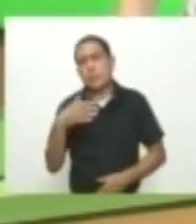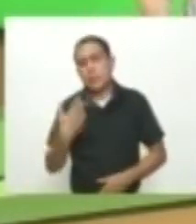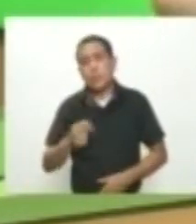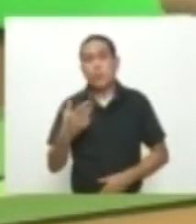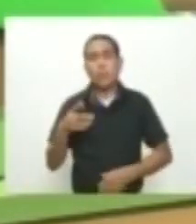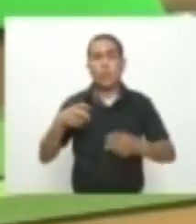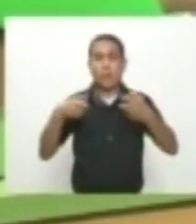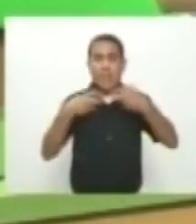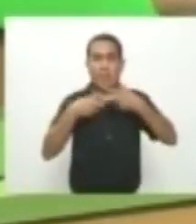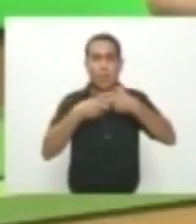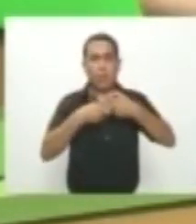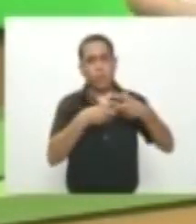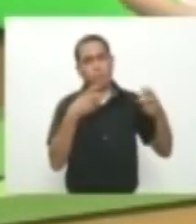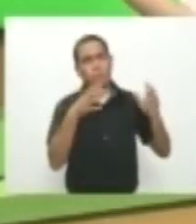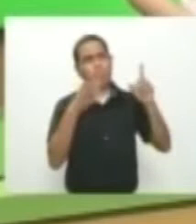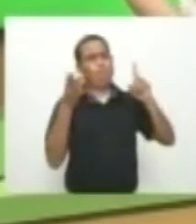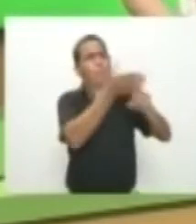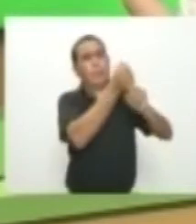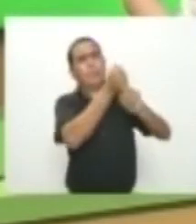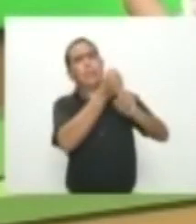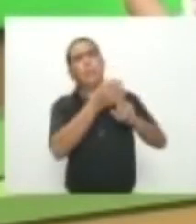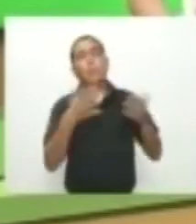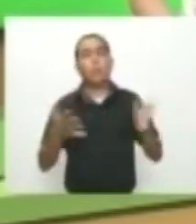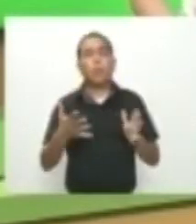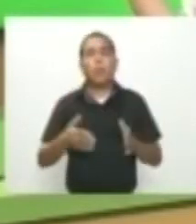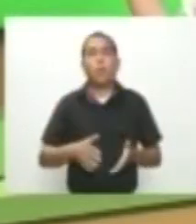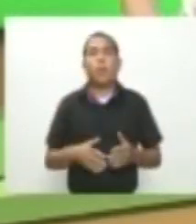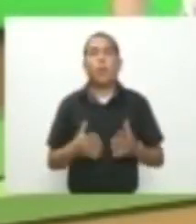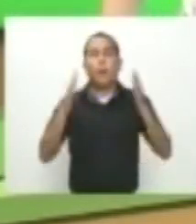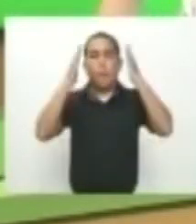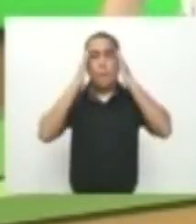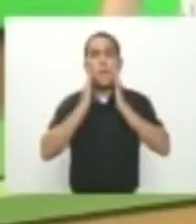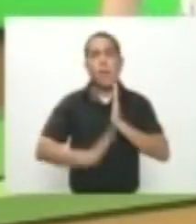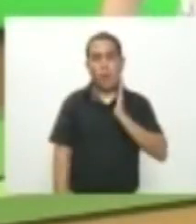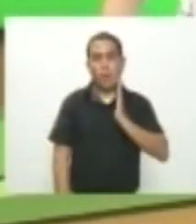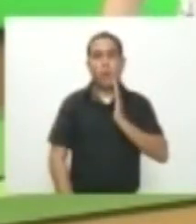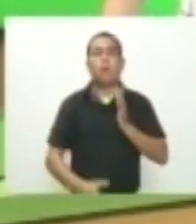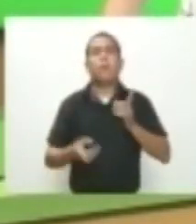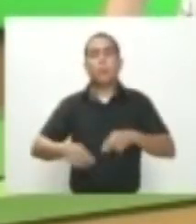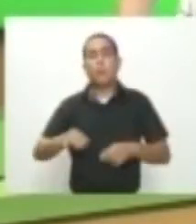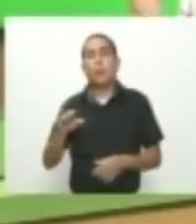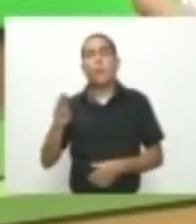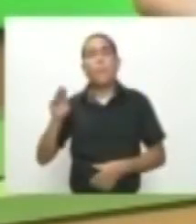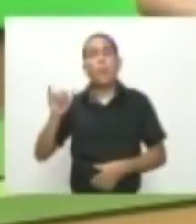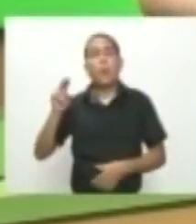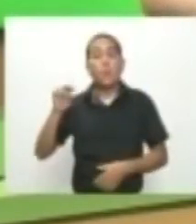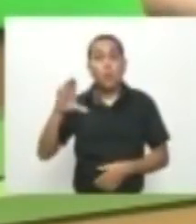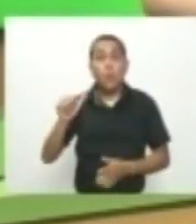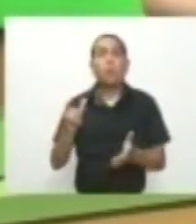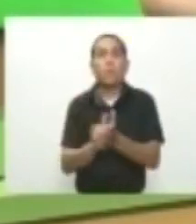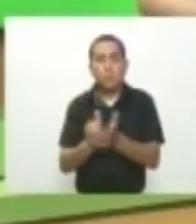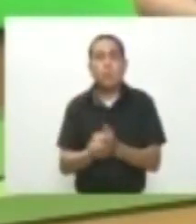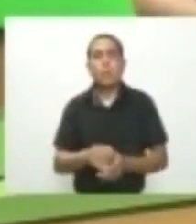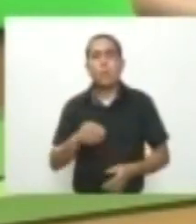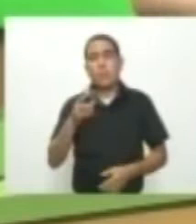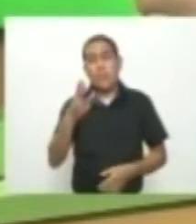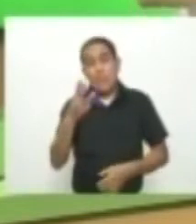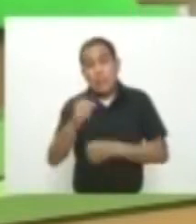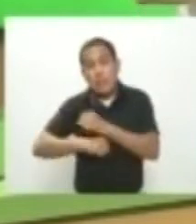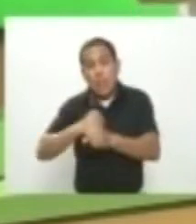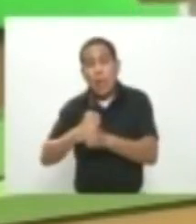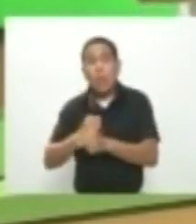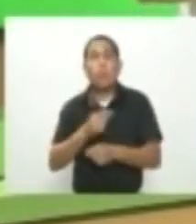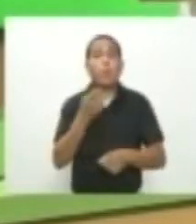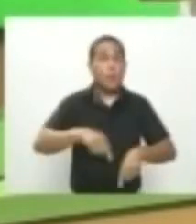electrocución Los casos se registraron En María Lavaja Y Bayunca Y Bayunca los niños Tenían edades de tres Y un año y medio